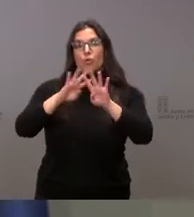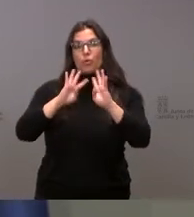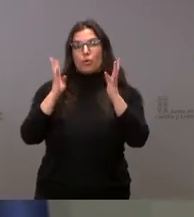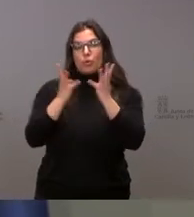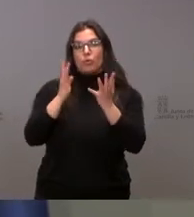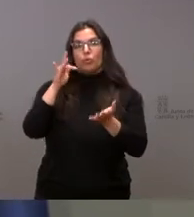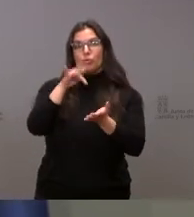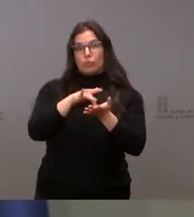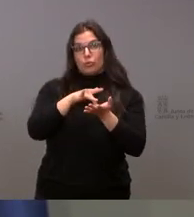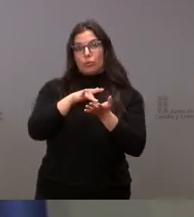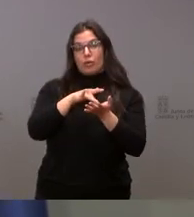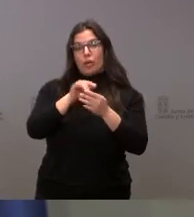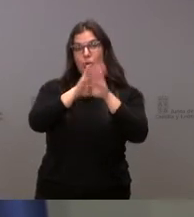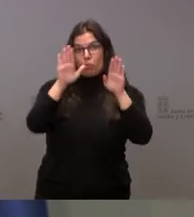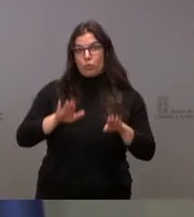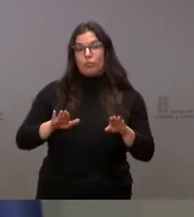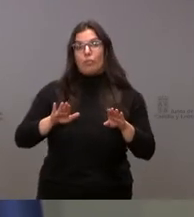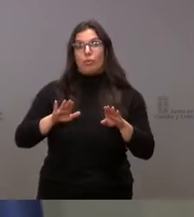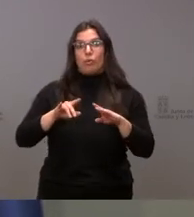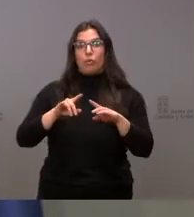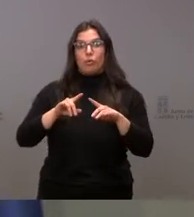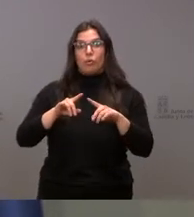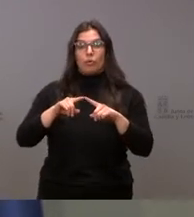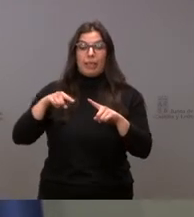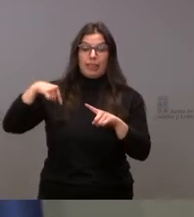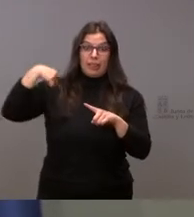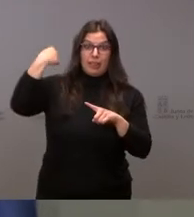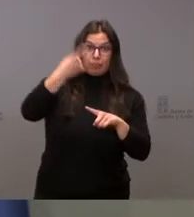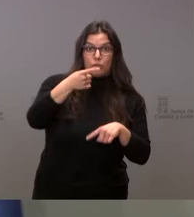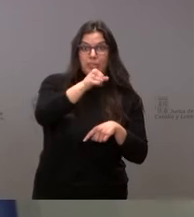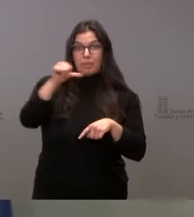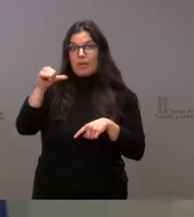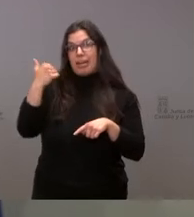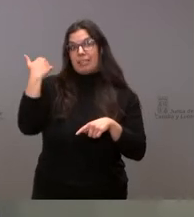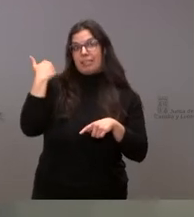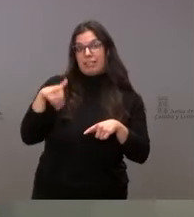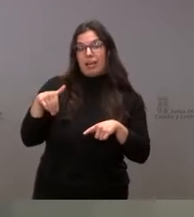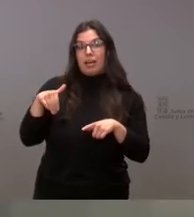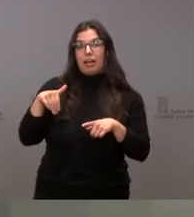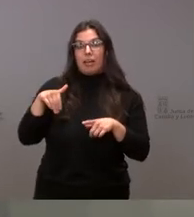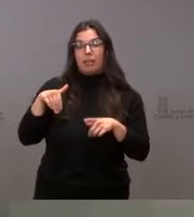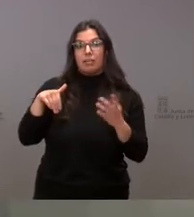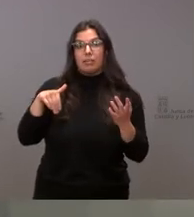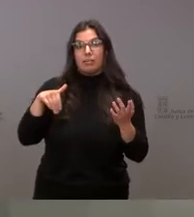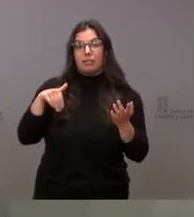último antes de que el Gobierno entre en funciones, a partir del